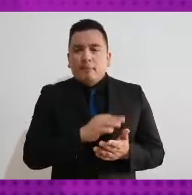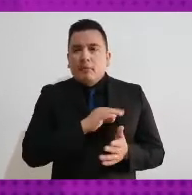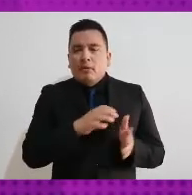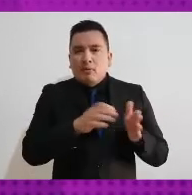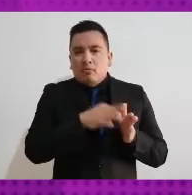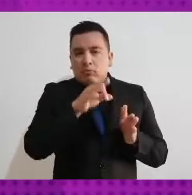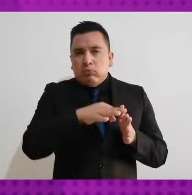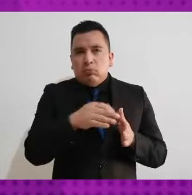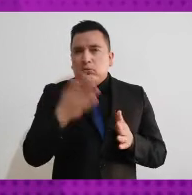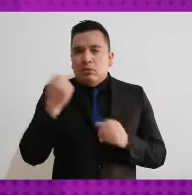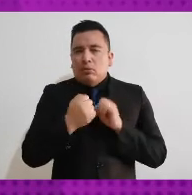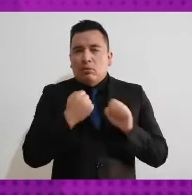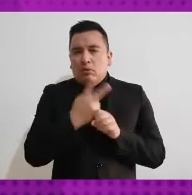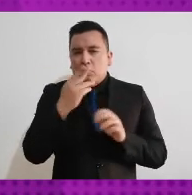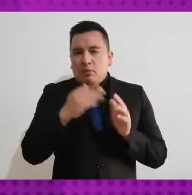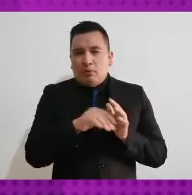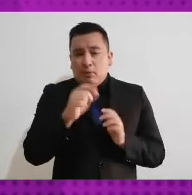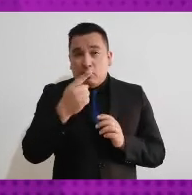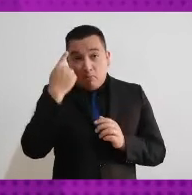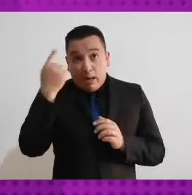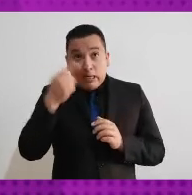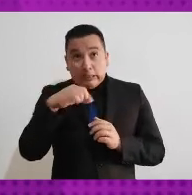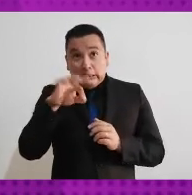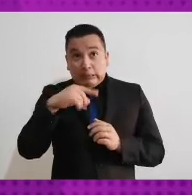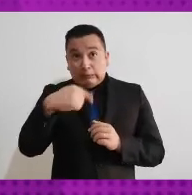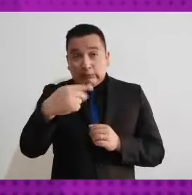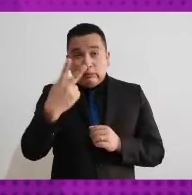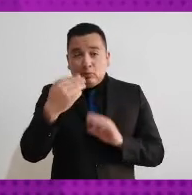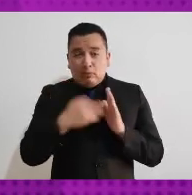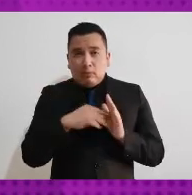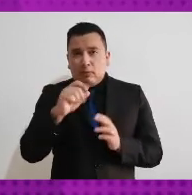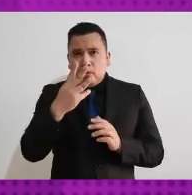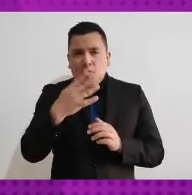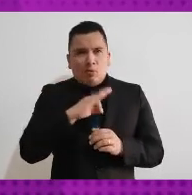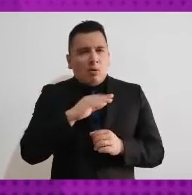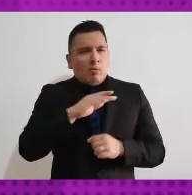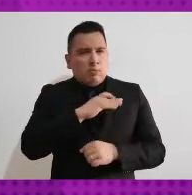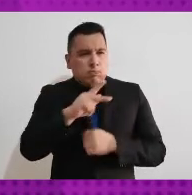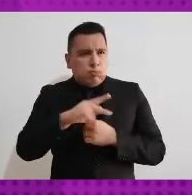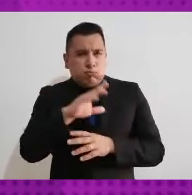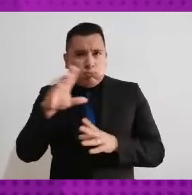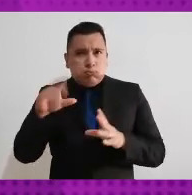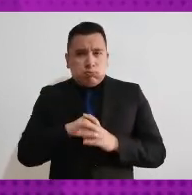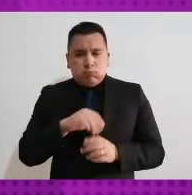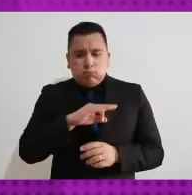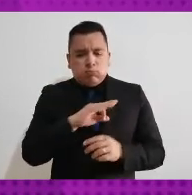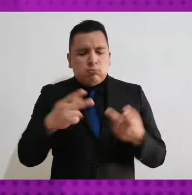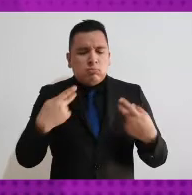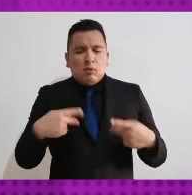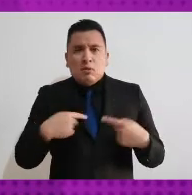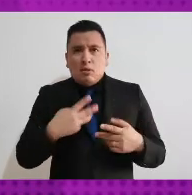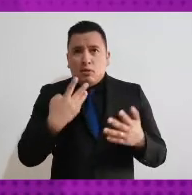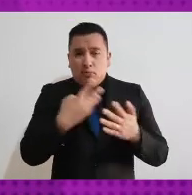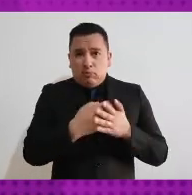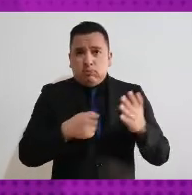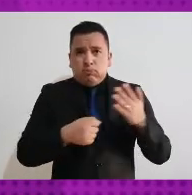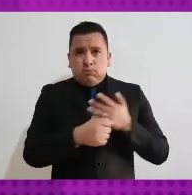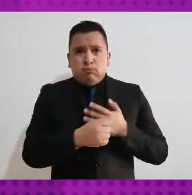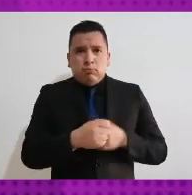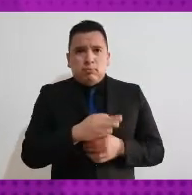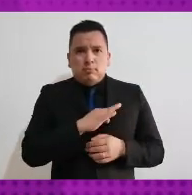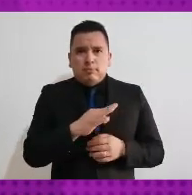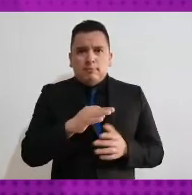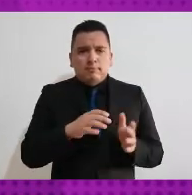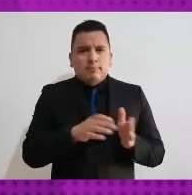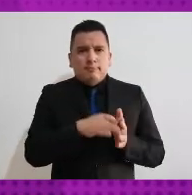miras a que para las elecciones de dos mil veinticuatro se pudiera ejercer este derecho a nivel nacional por las personas que se encuentren en esta situación